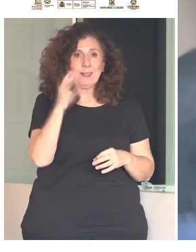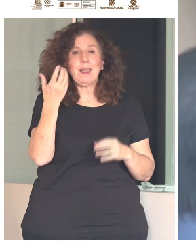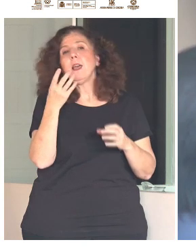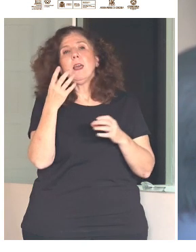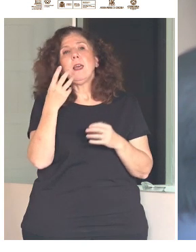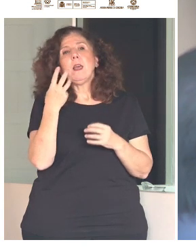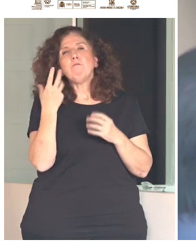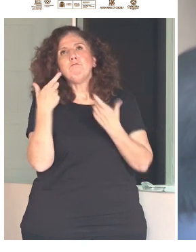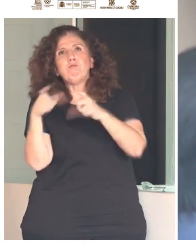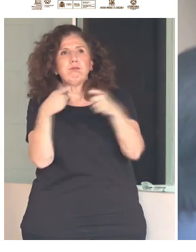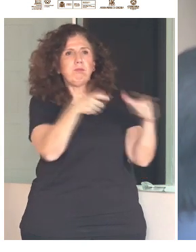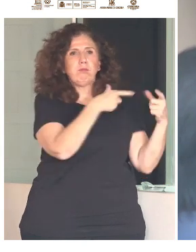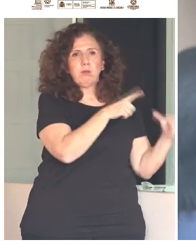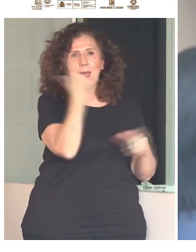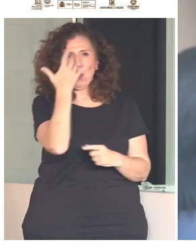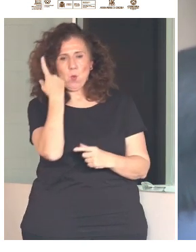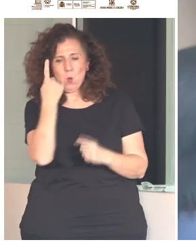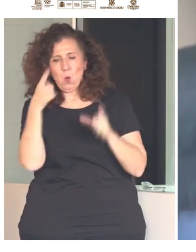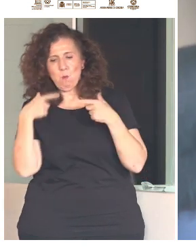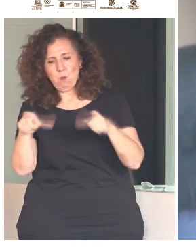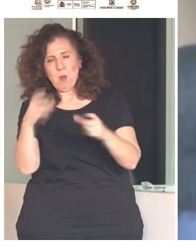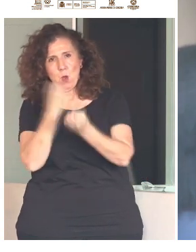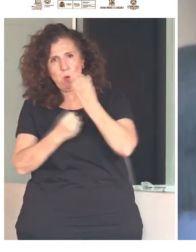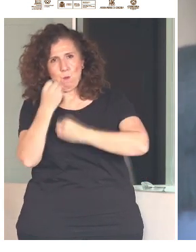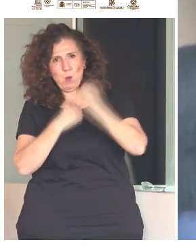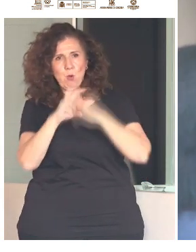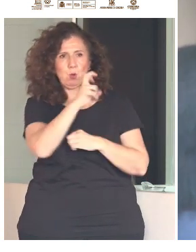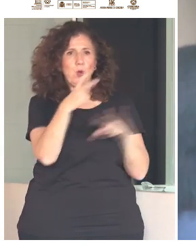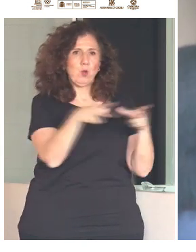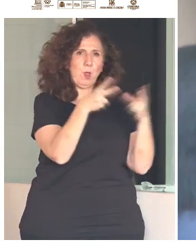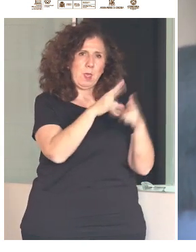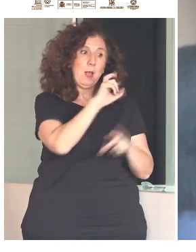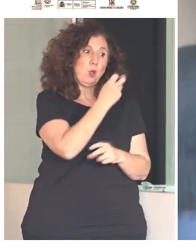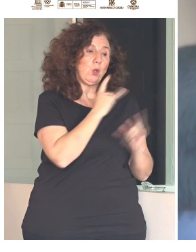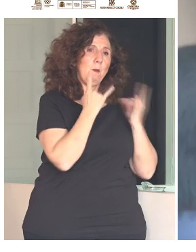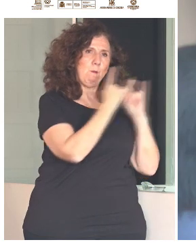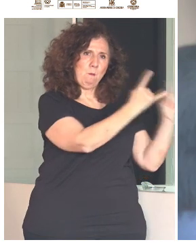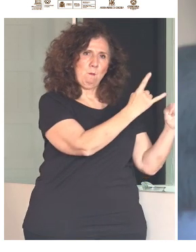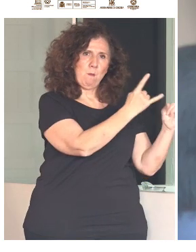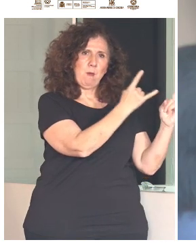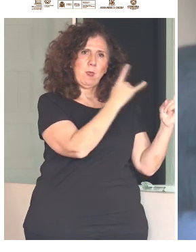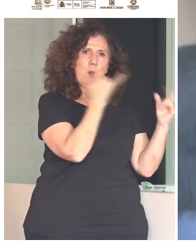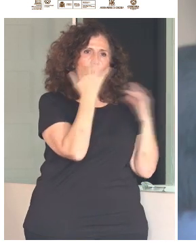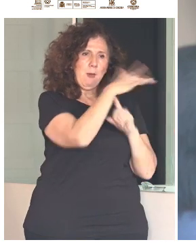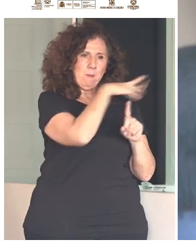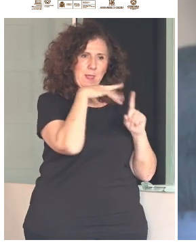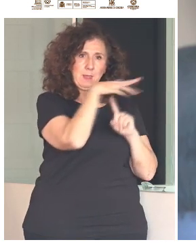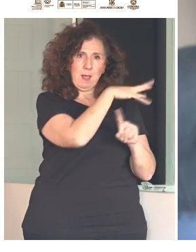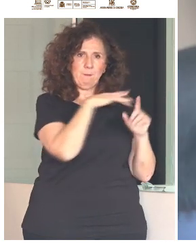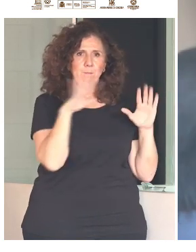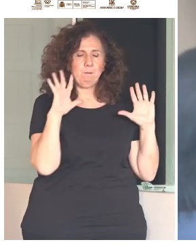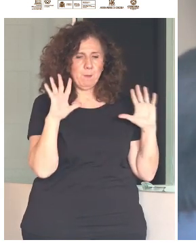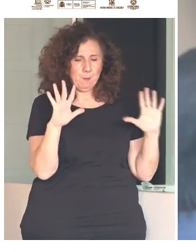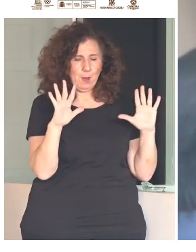tendríamos una parte el económico, otra parte el social y por otra parte la medioambiental. Pero, si hacemos una mirada más